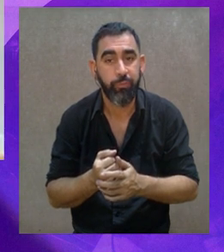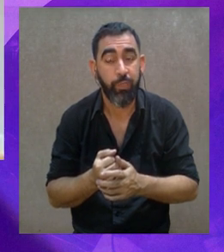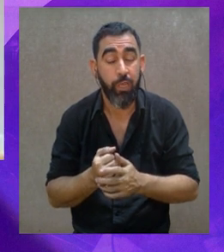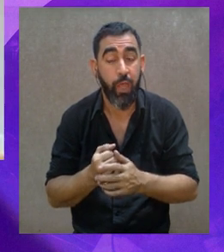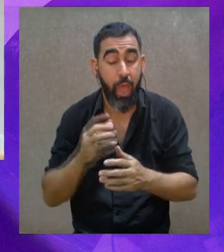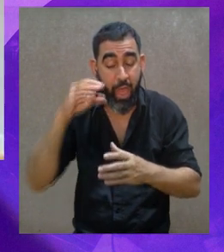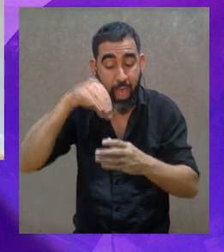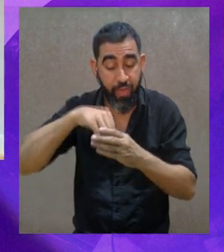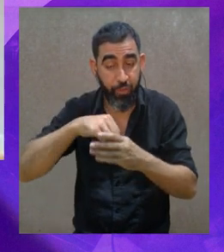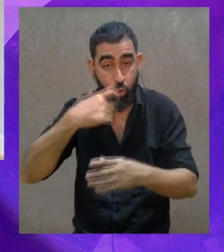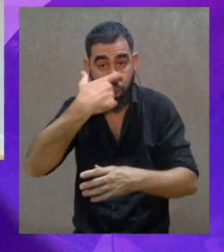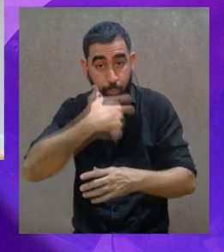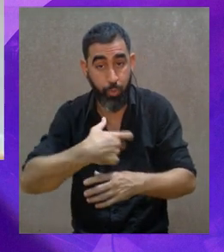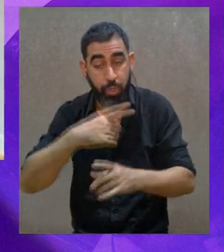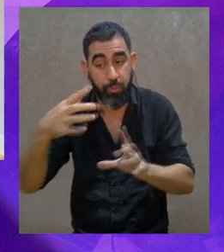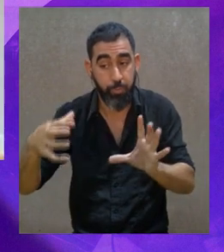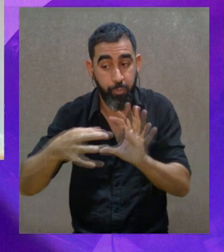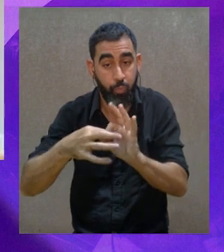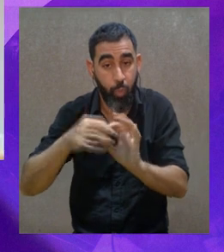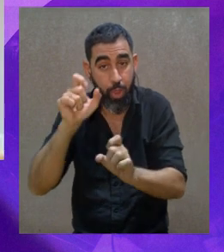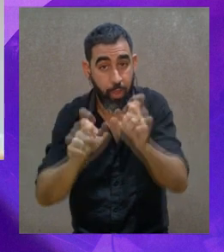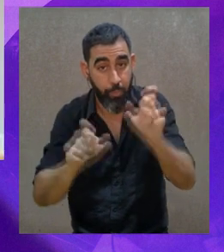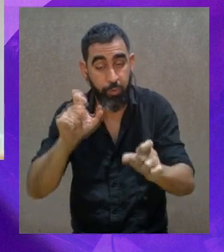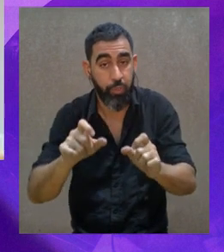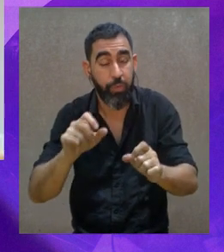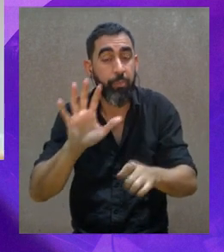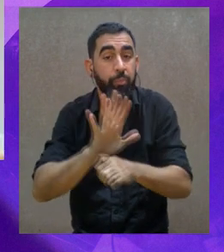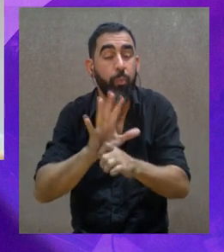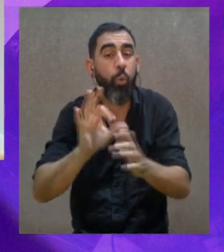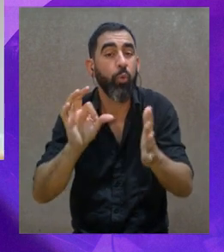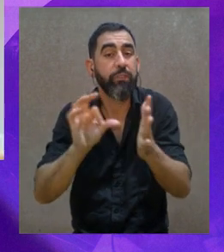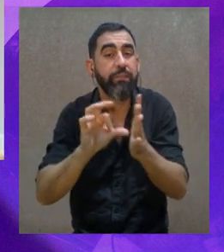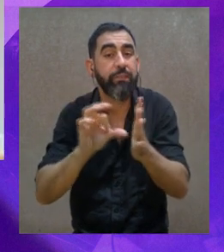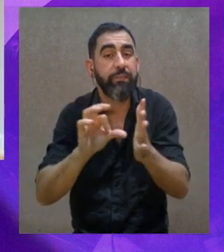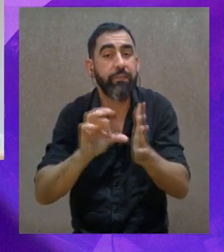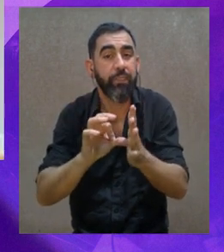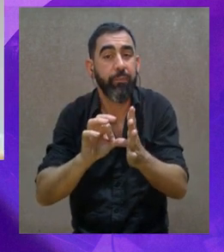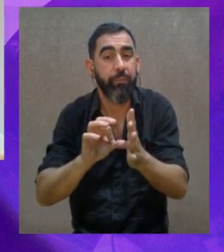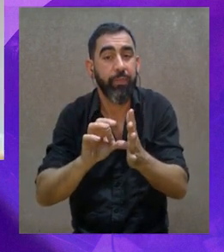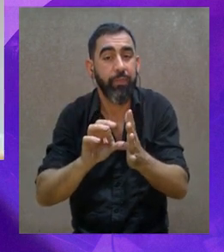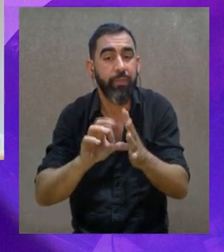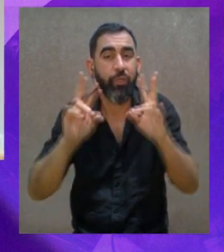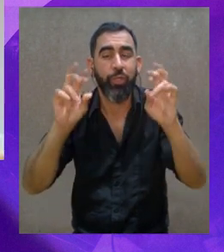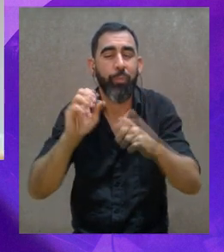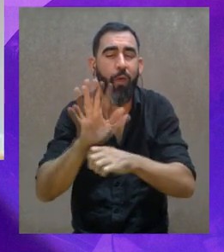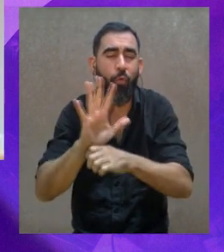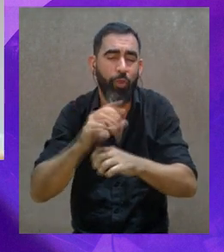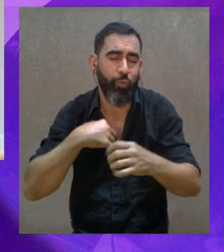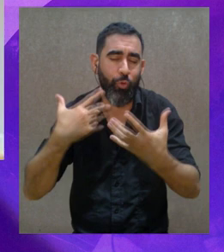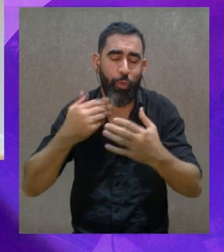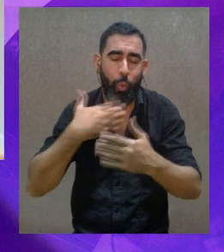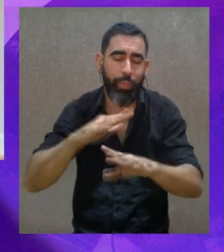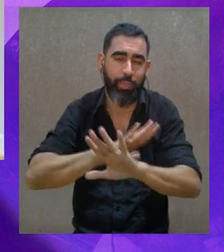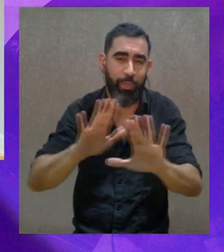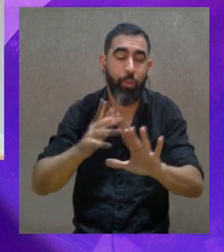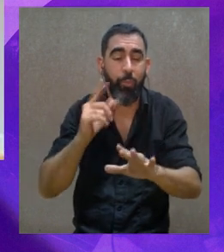hace todo su trabajito, y la asociación con los demás termina siendo un sistema o un aparato, y no